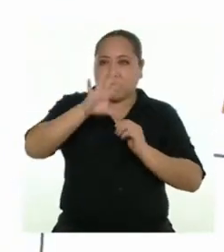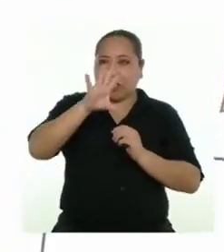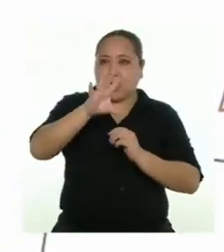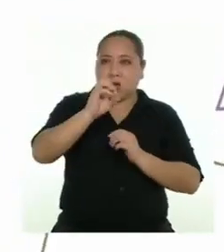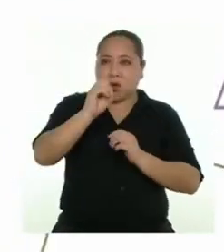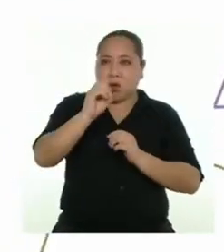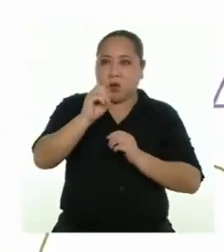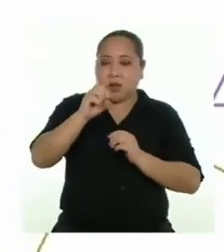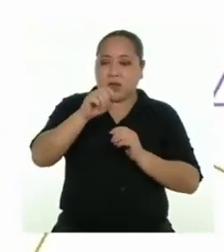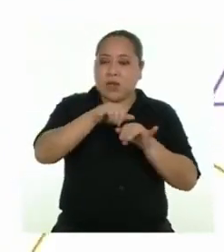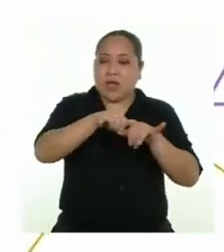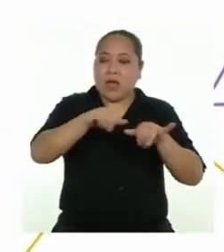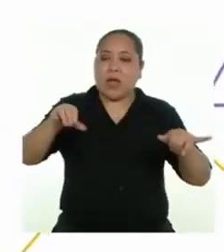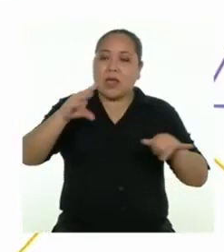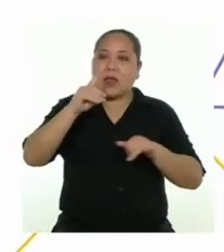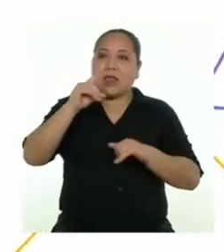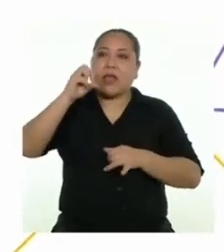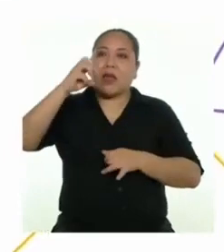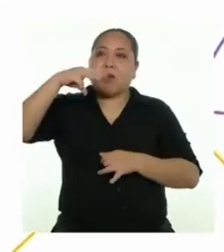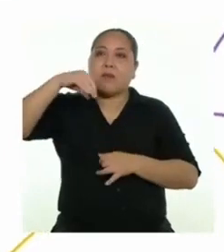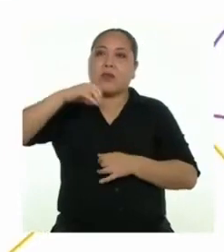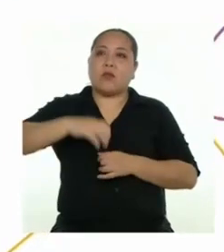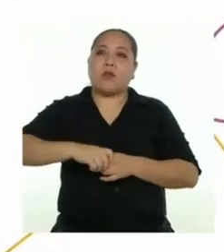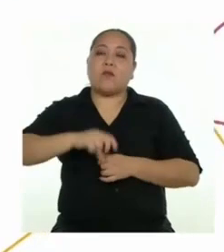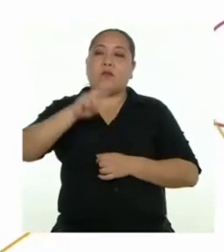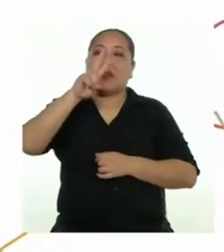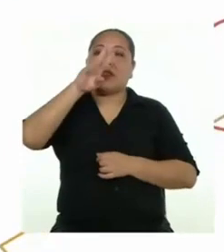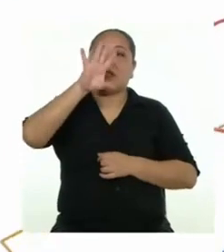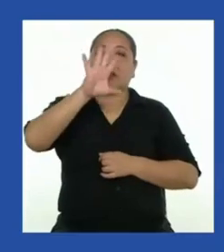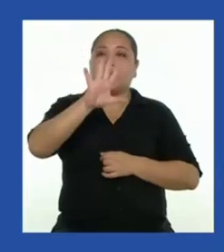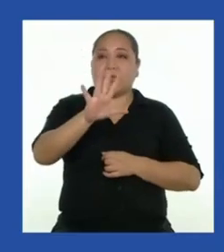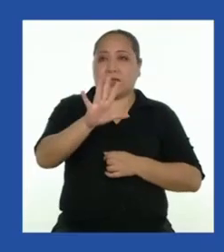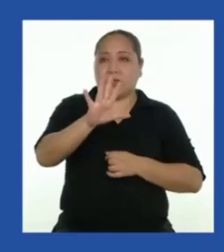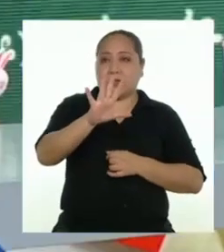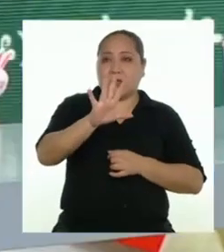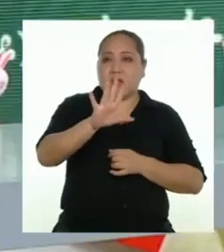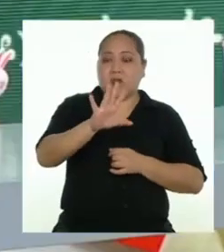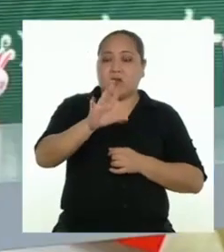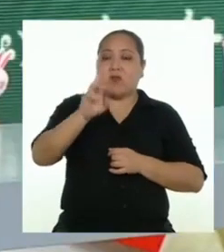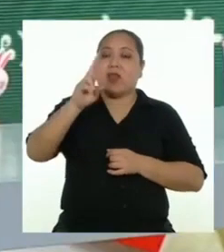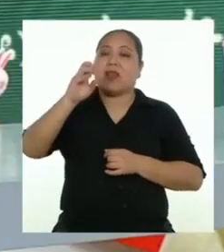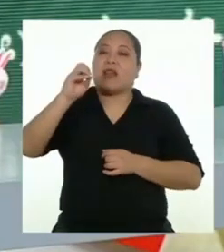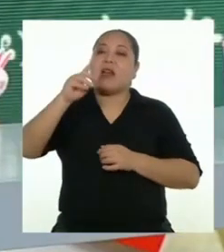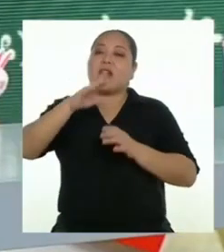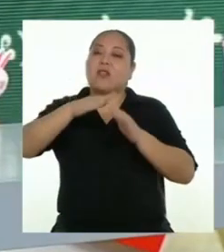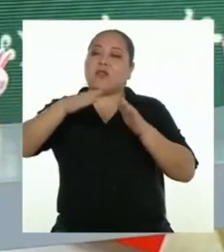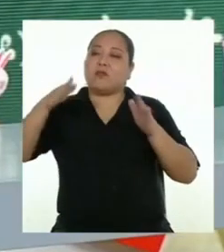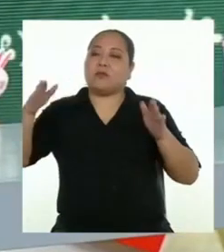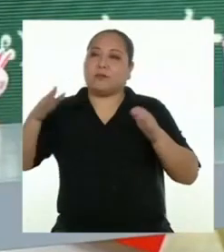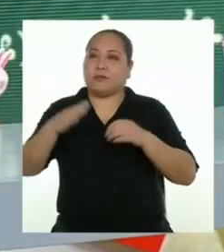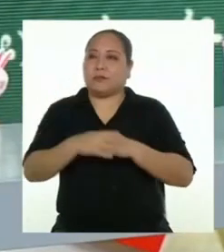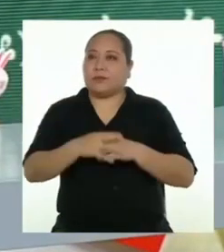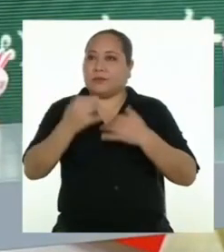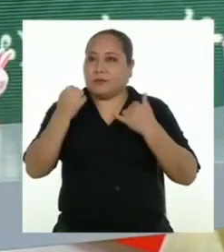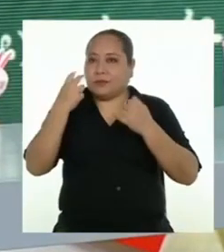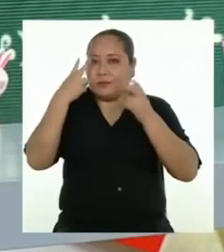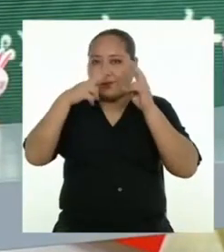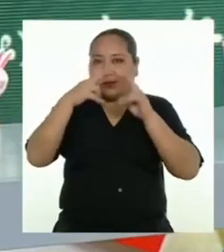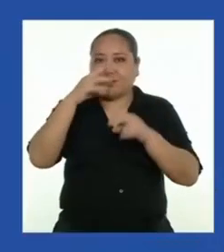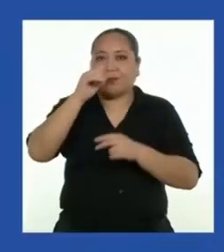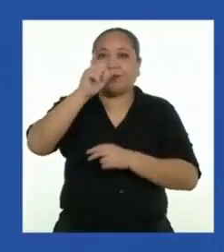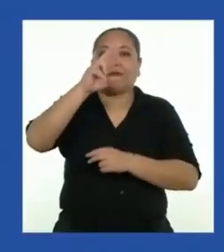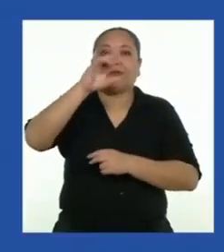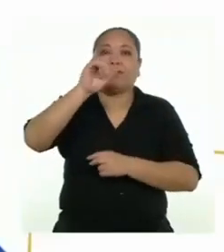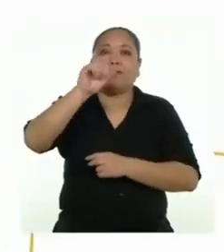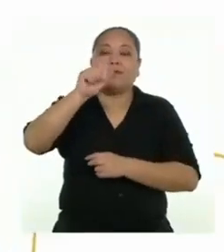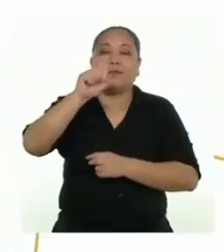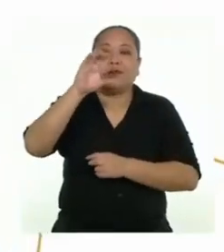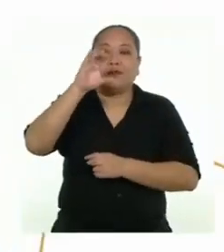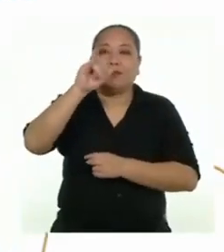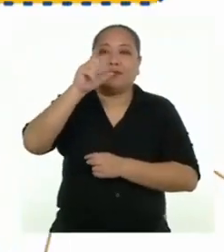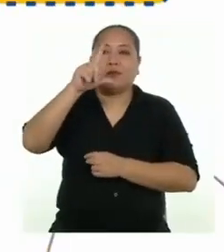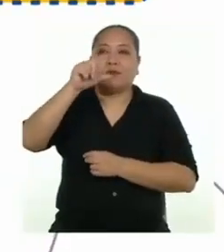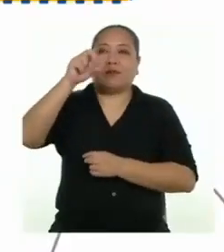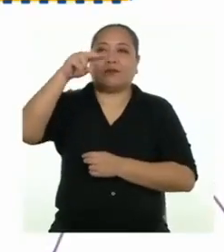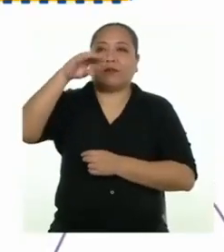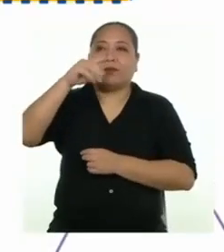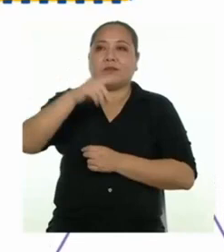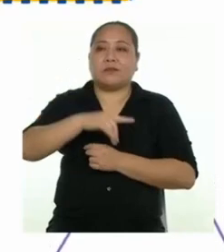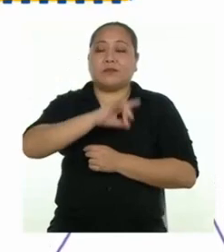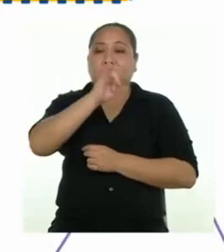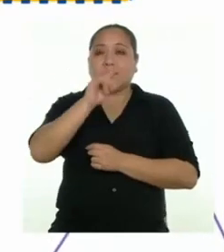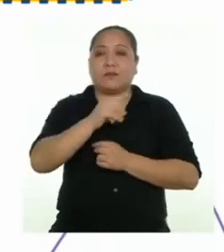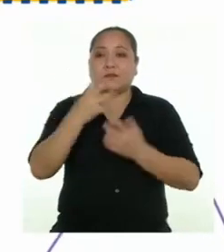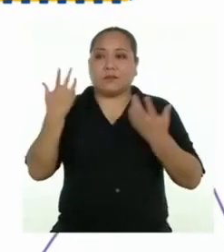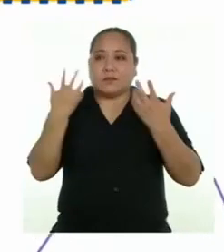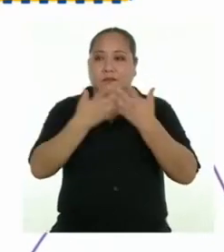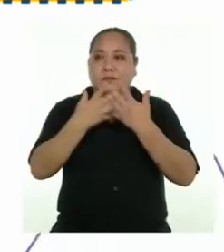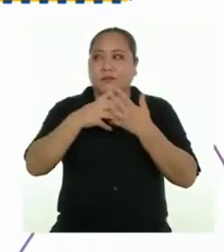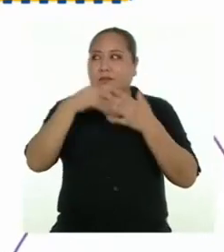diámetro y 25 centímetros de radio. Ahora determinamos el área del cilindro. Usamos las